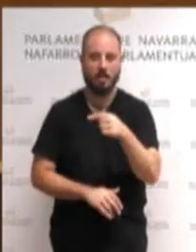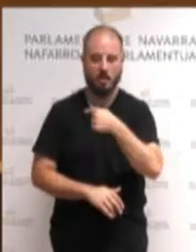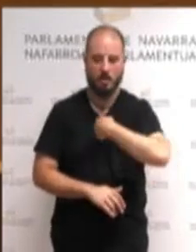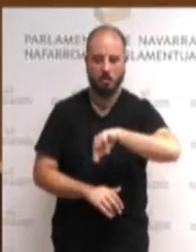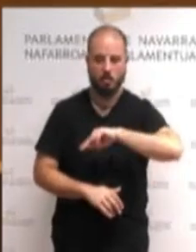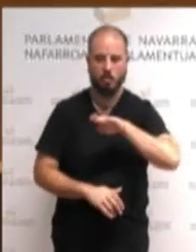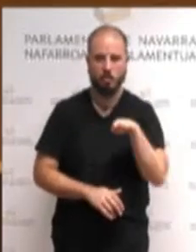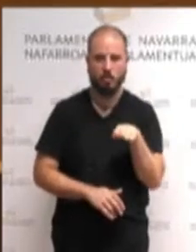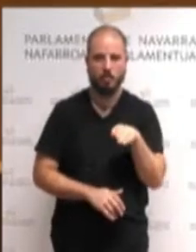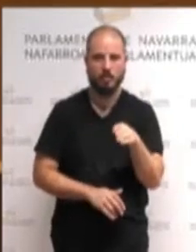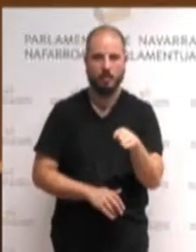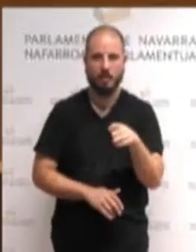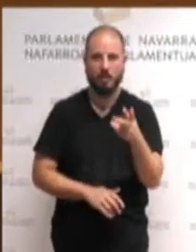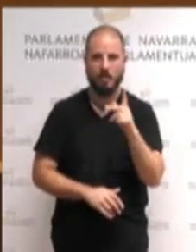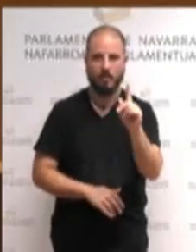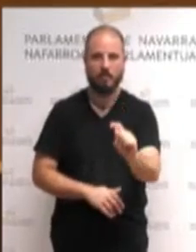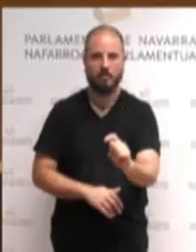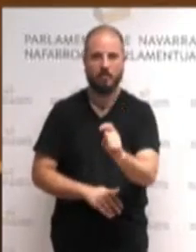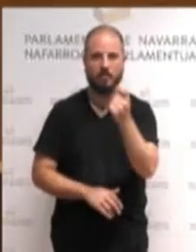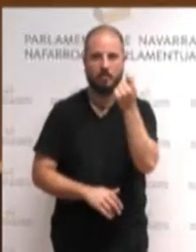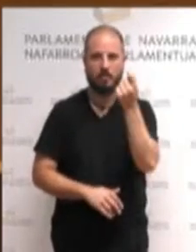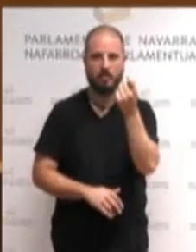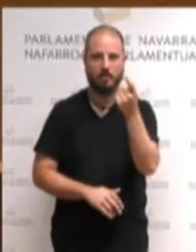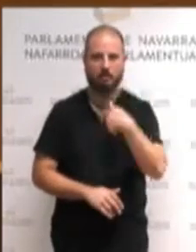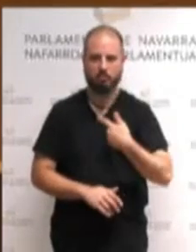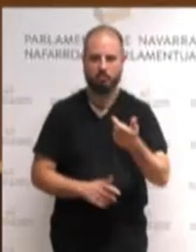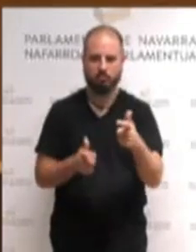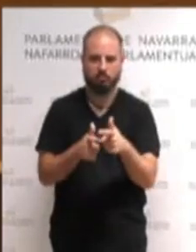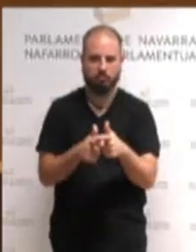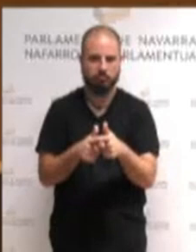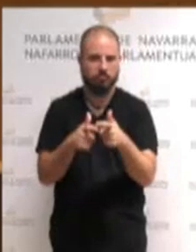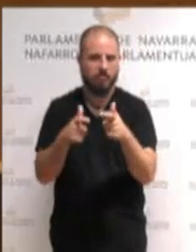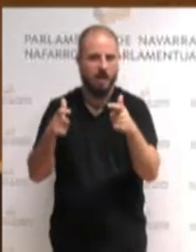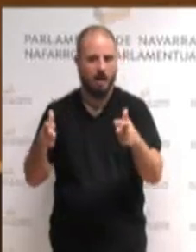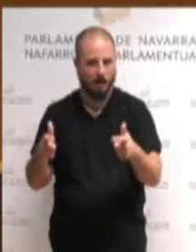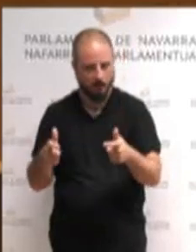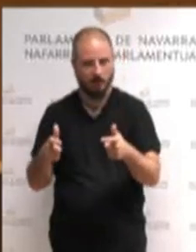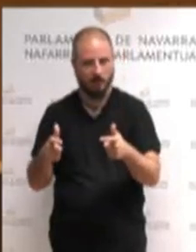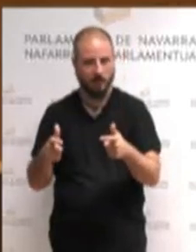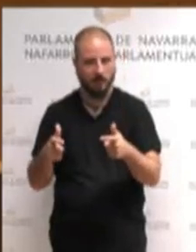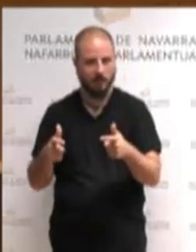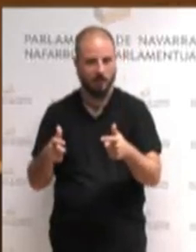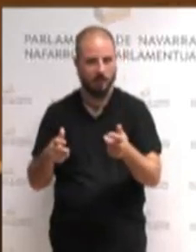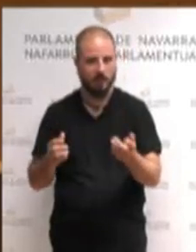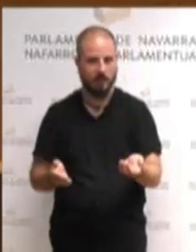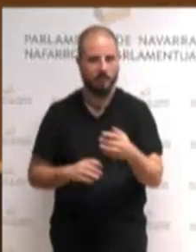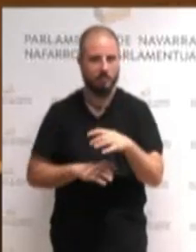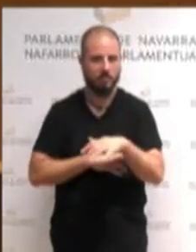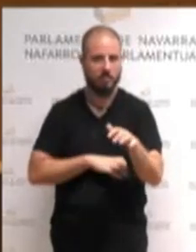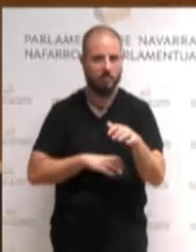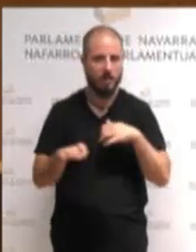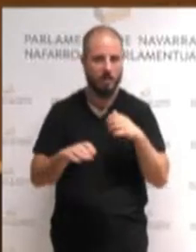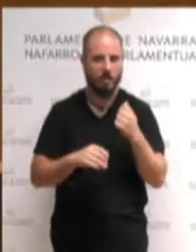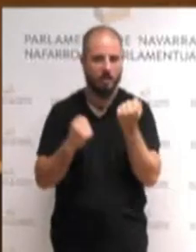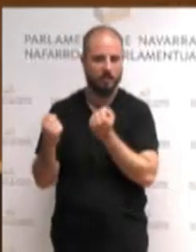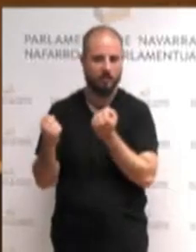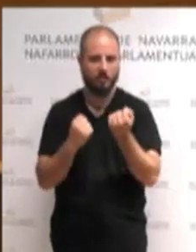aritmetika honetan eta areiengo instituzionaletan pisoa hundia lortu izana.